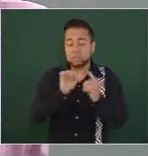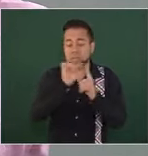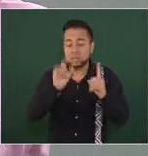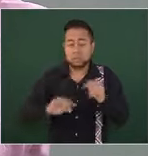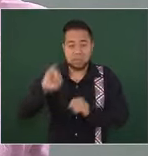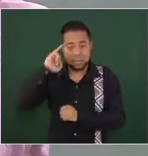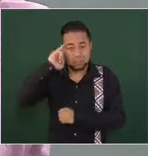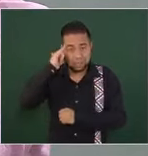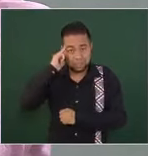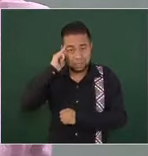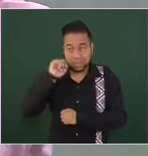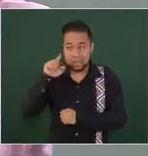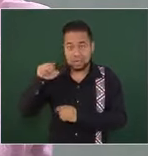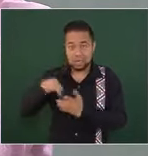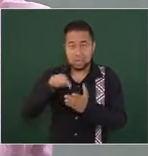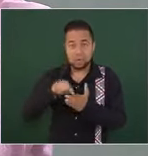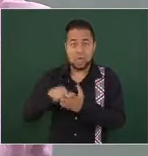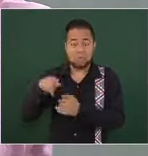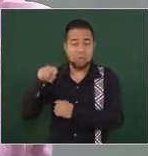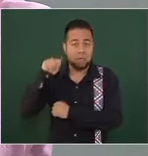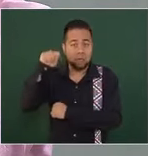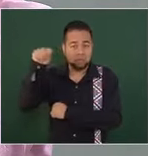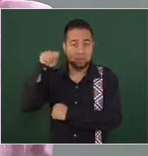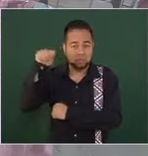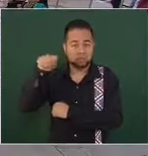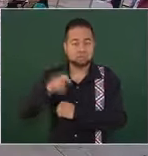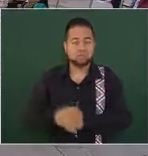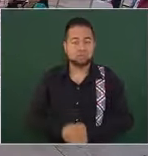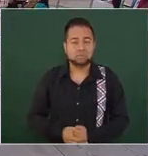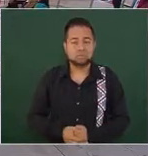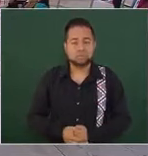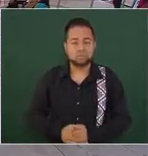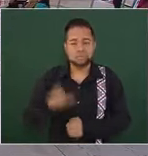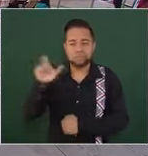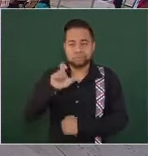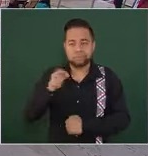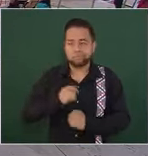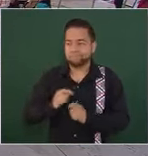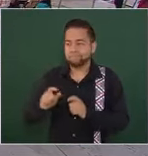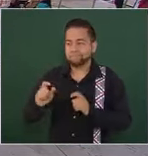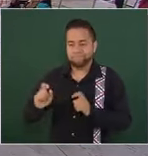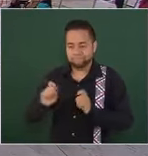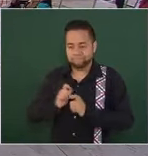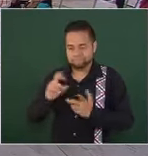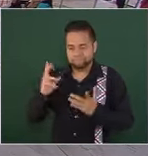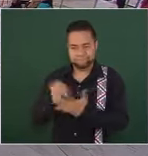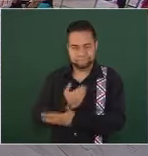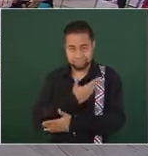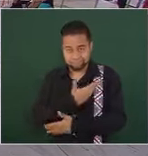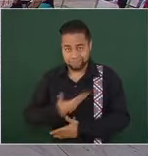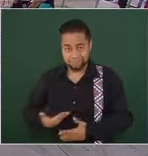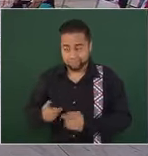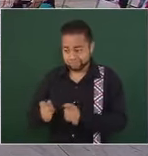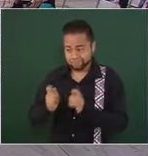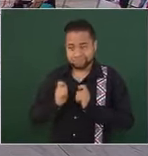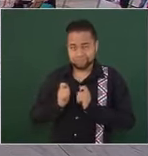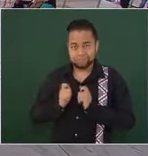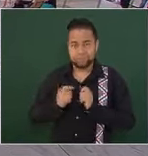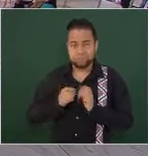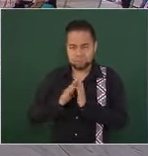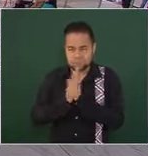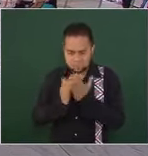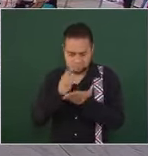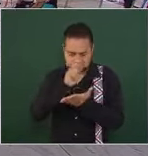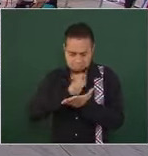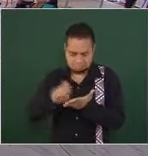Indigenista Tabasco pero cuando llego a la presidencia incluso he escrito libros